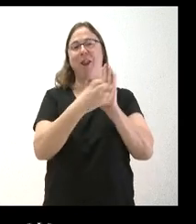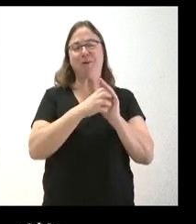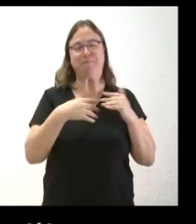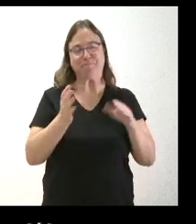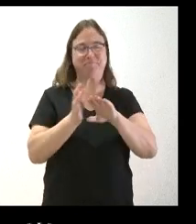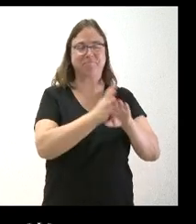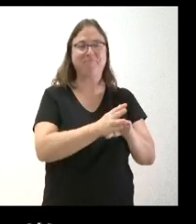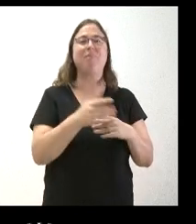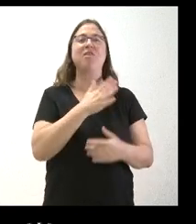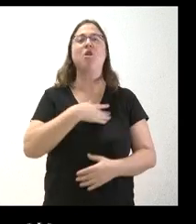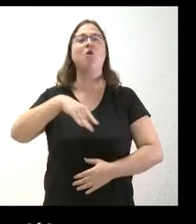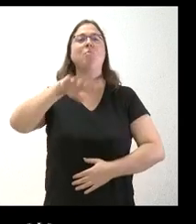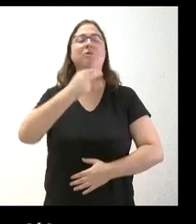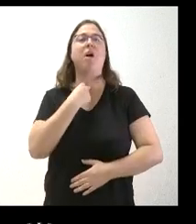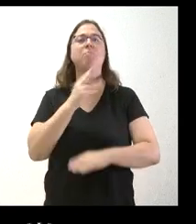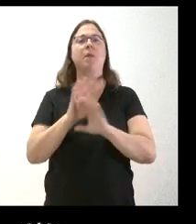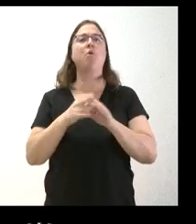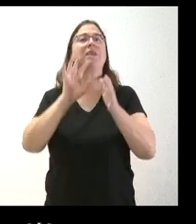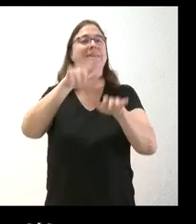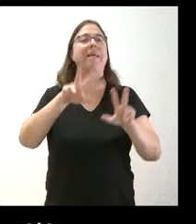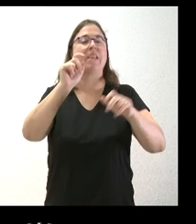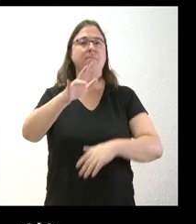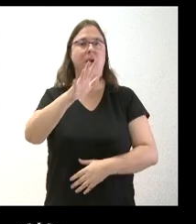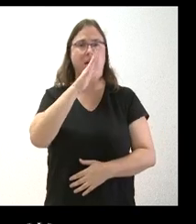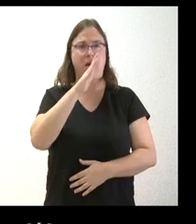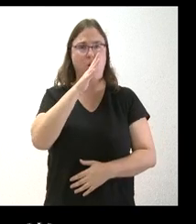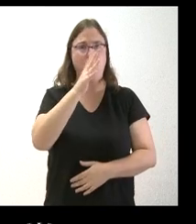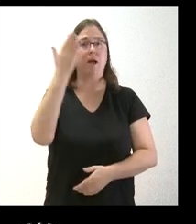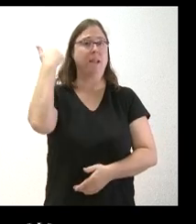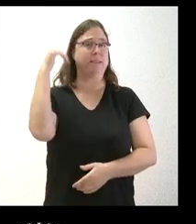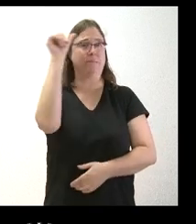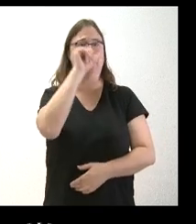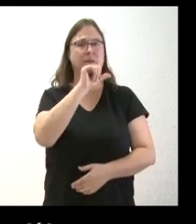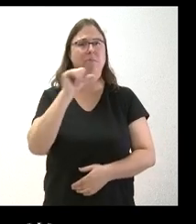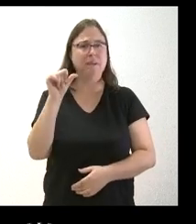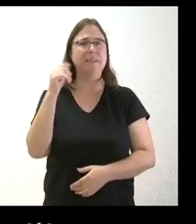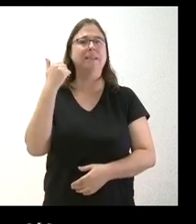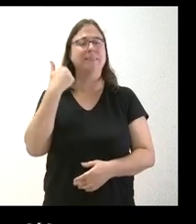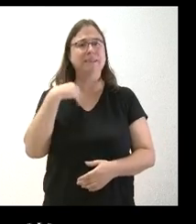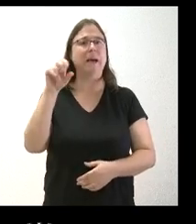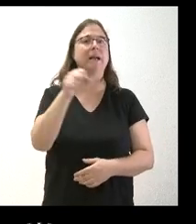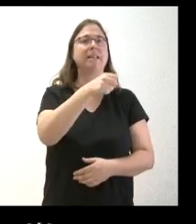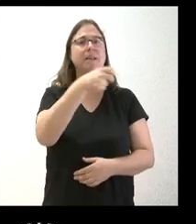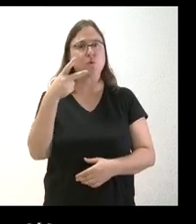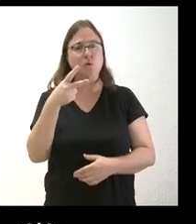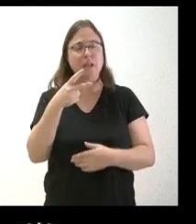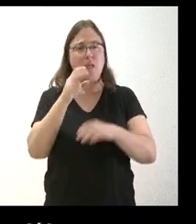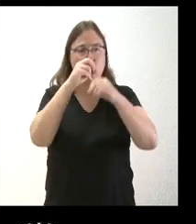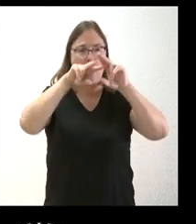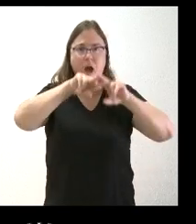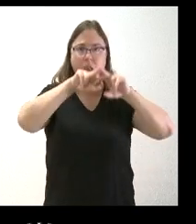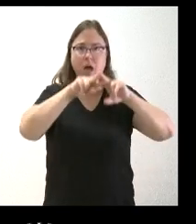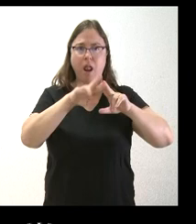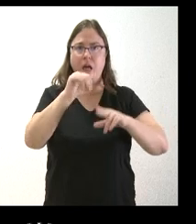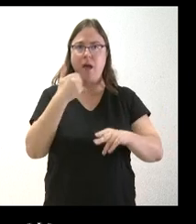al portado de la Junta sobre el tema del agua, como hacíamos la semana pasada. No sé si ya tienen los resultados de esos análisis que había